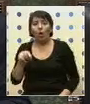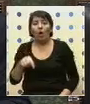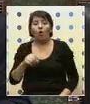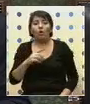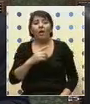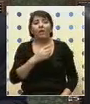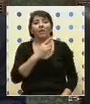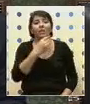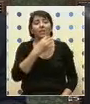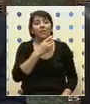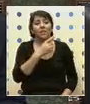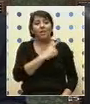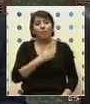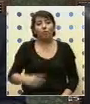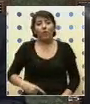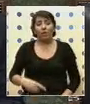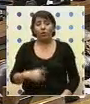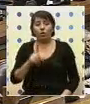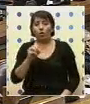Gracias,